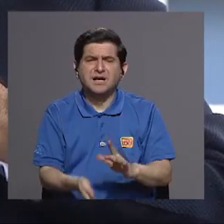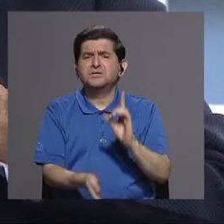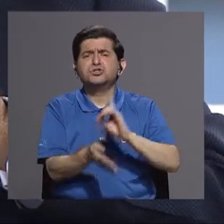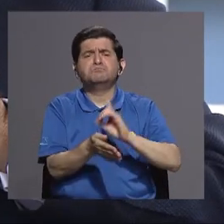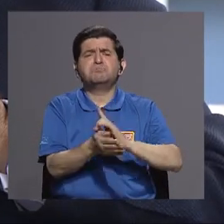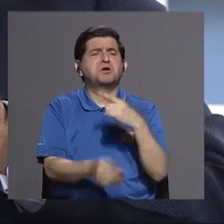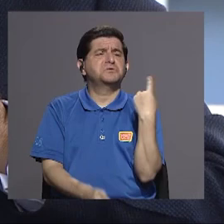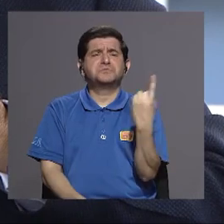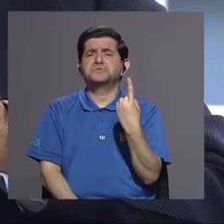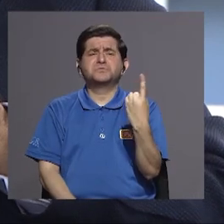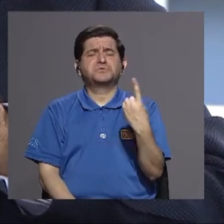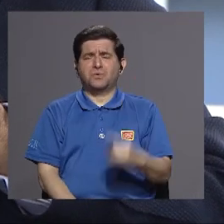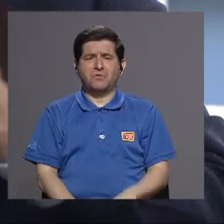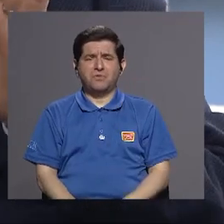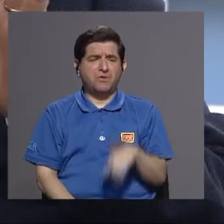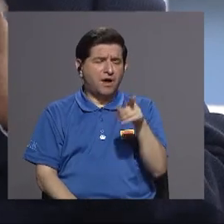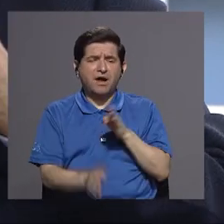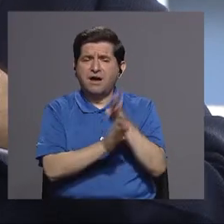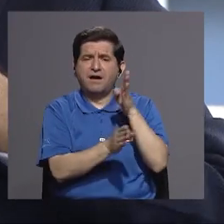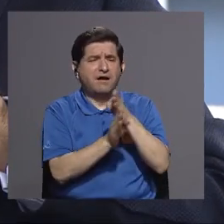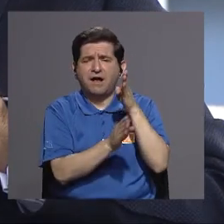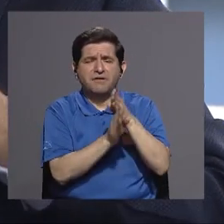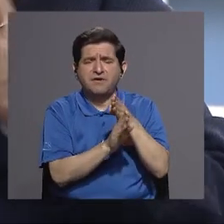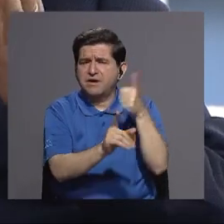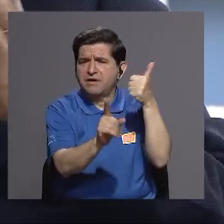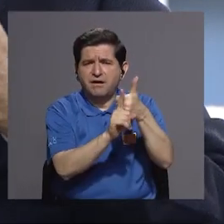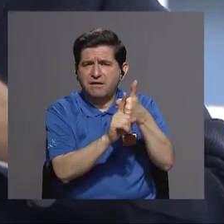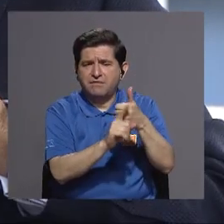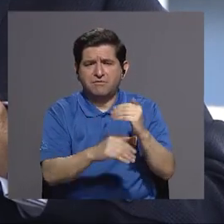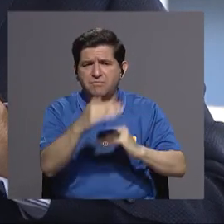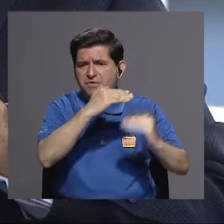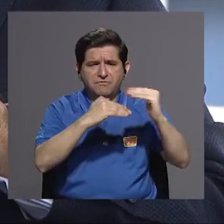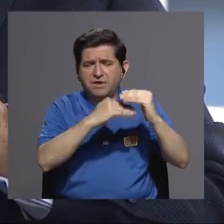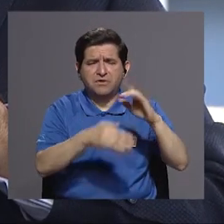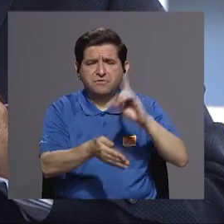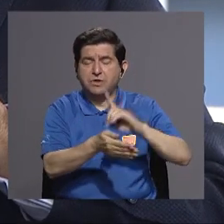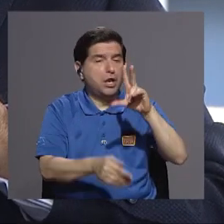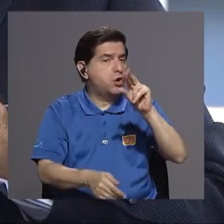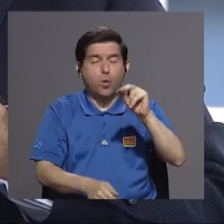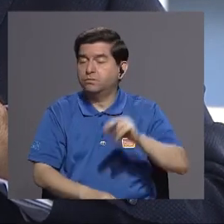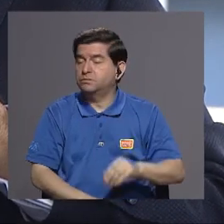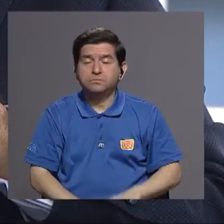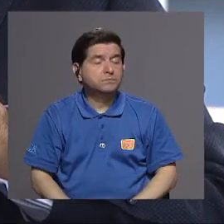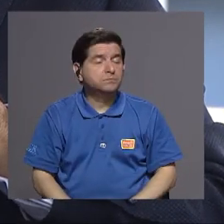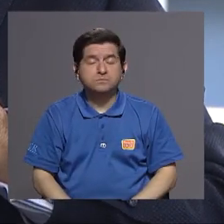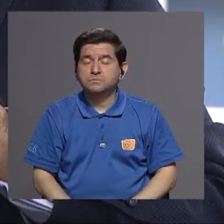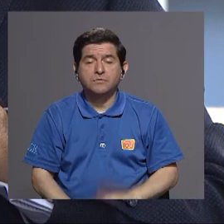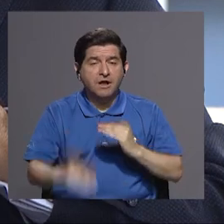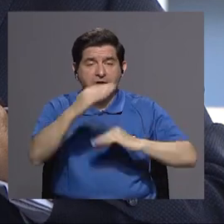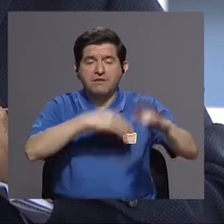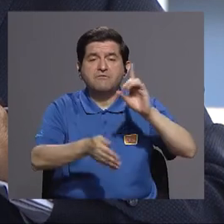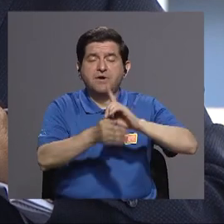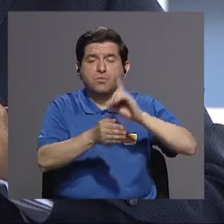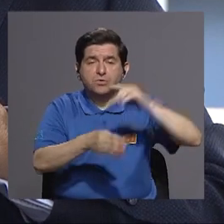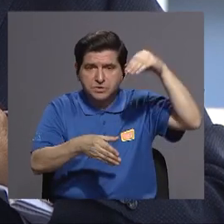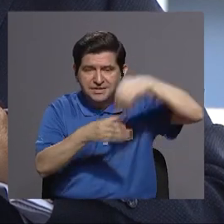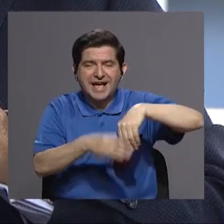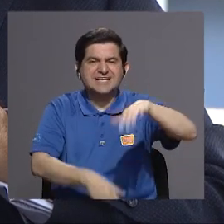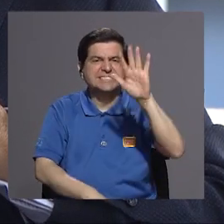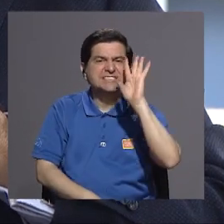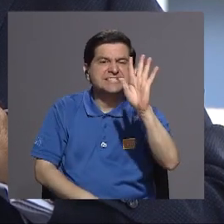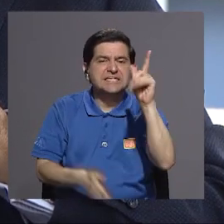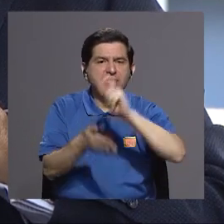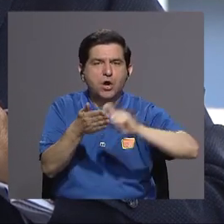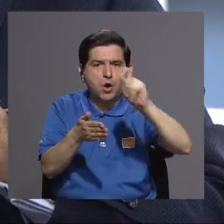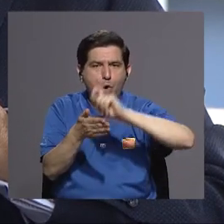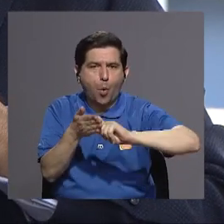medicina es solamente la carrera de medicina la facultad de medicina y no es así la facultad de medicina está compuesta por cinco